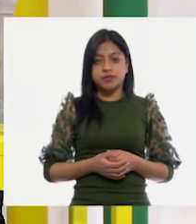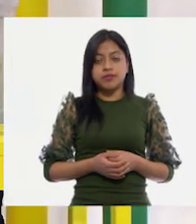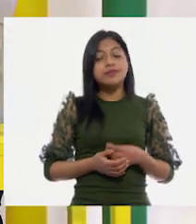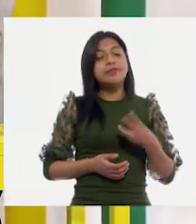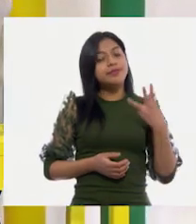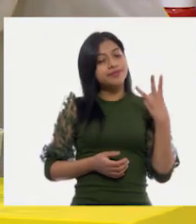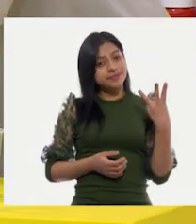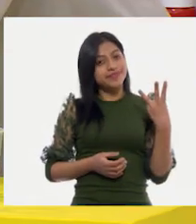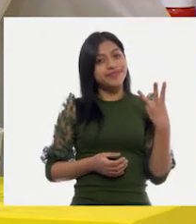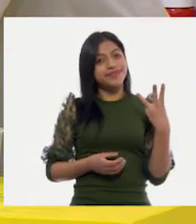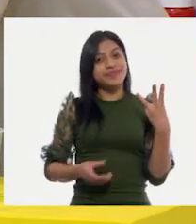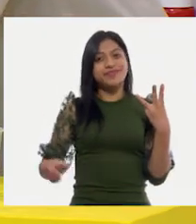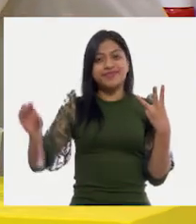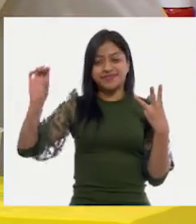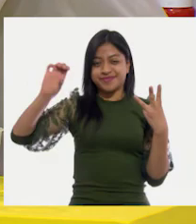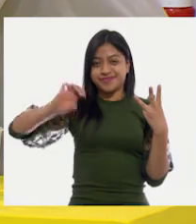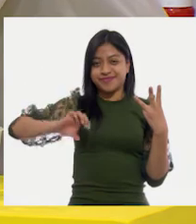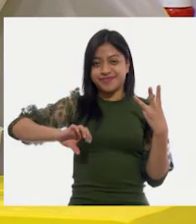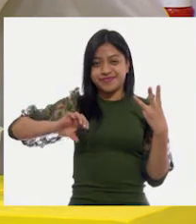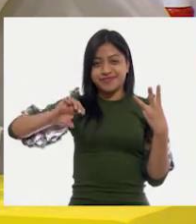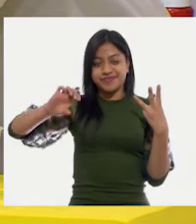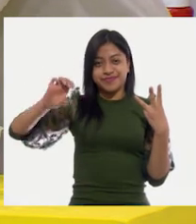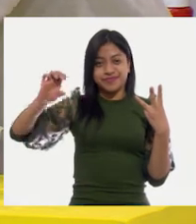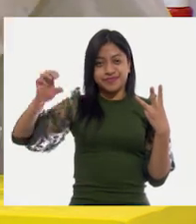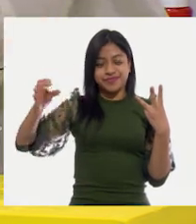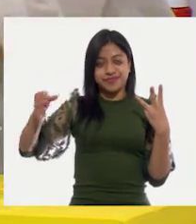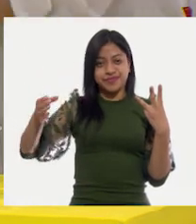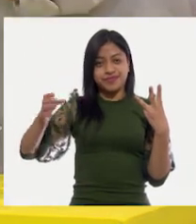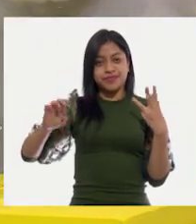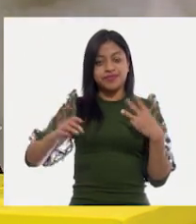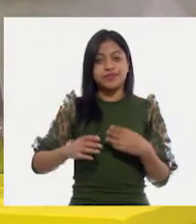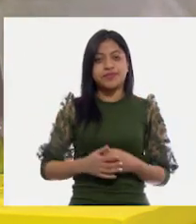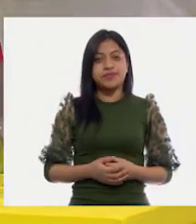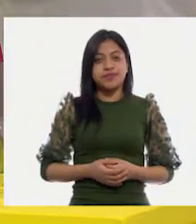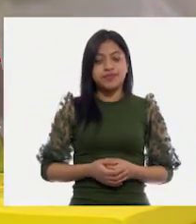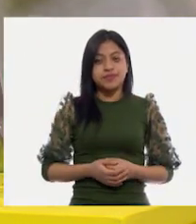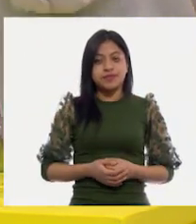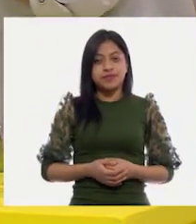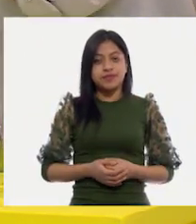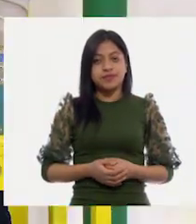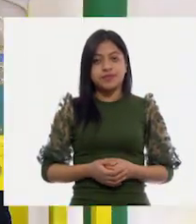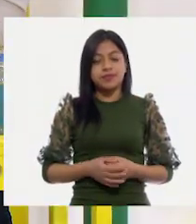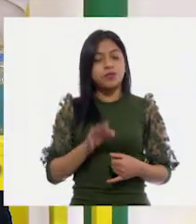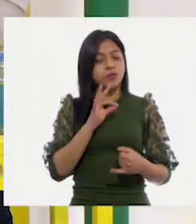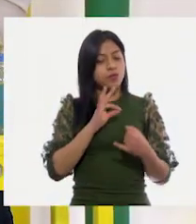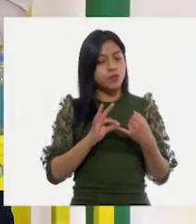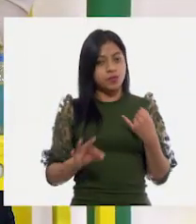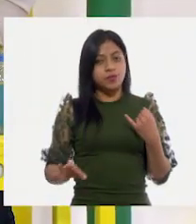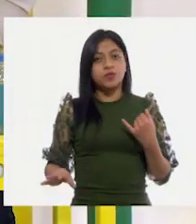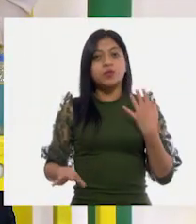Llevamos tres. Tres. Y el último.